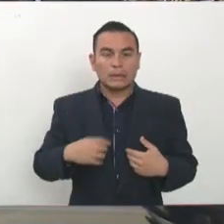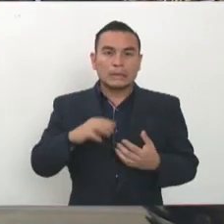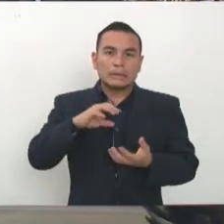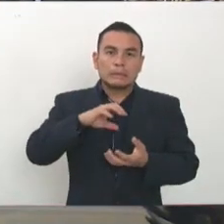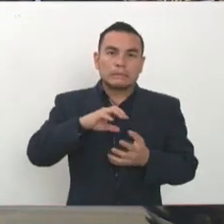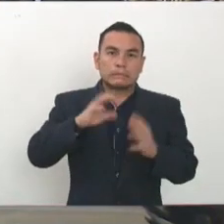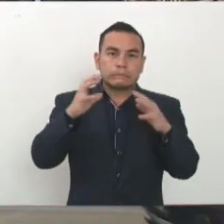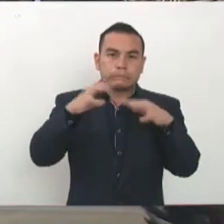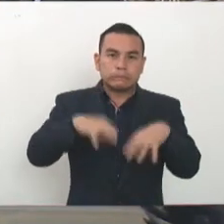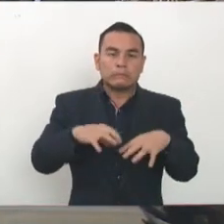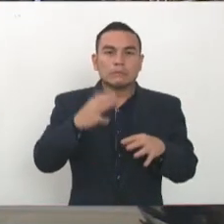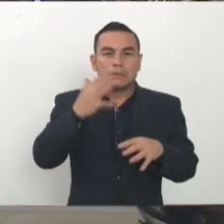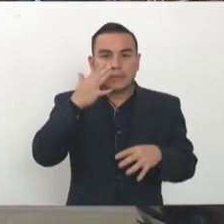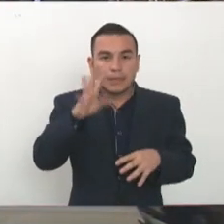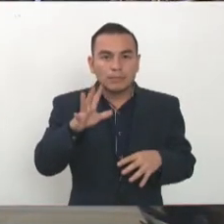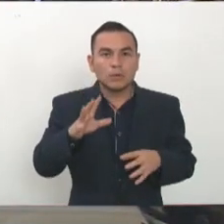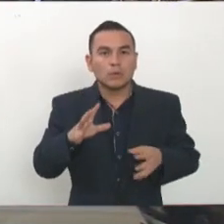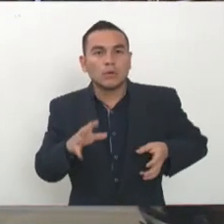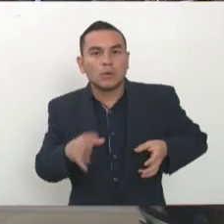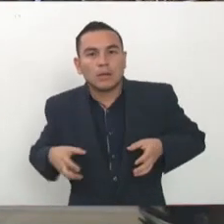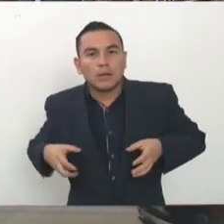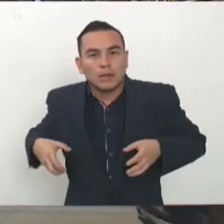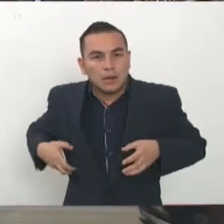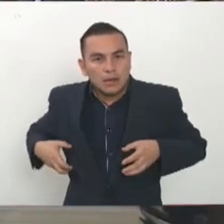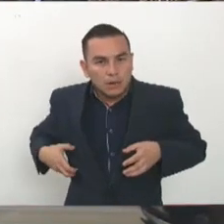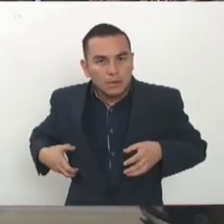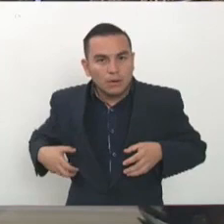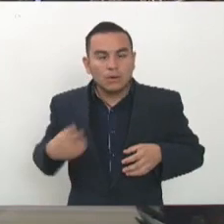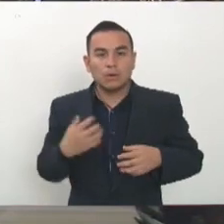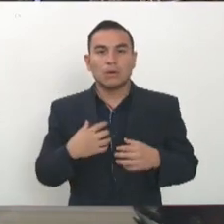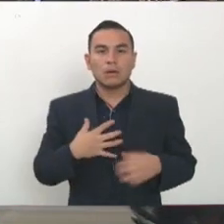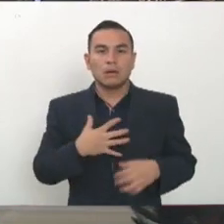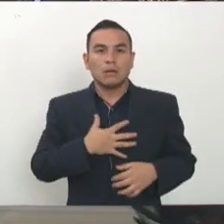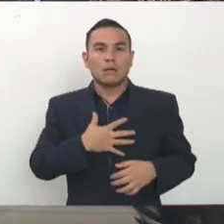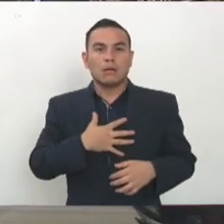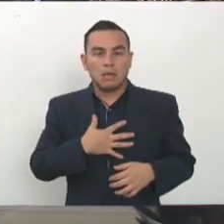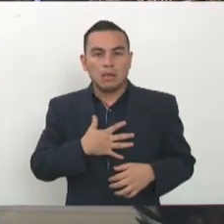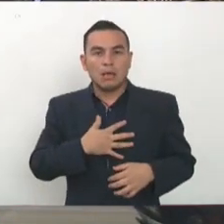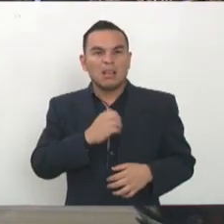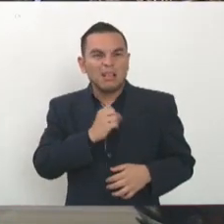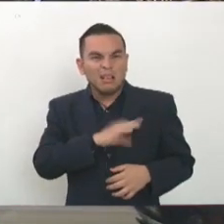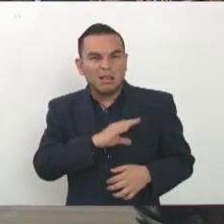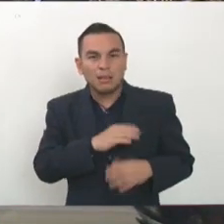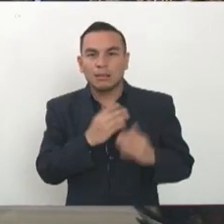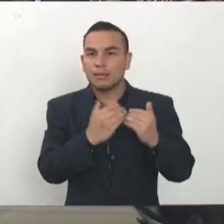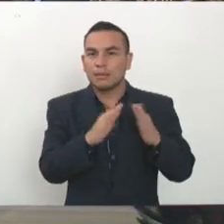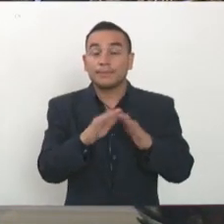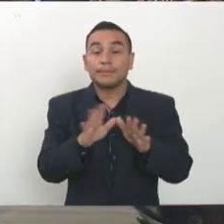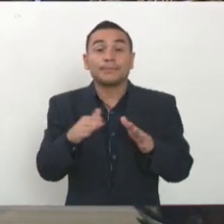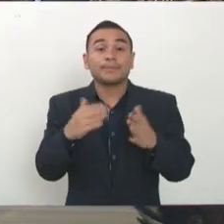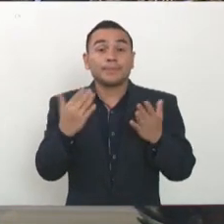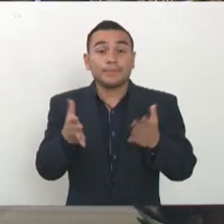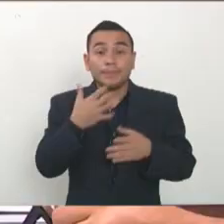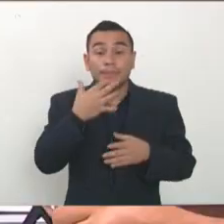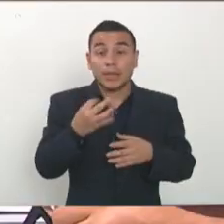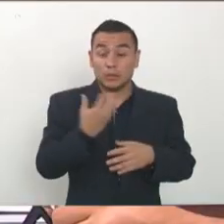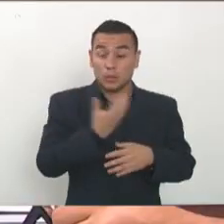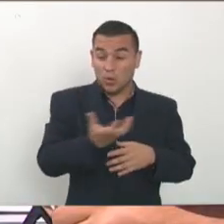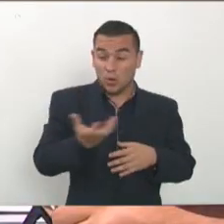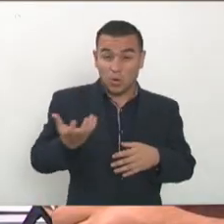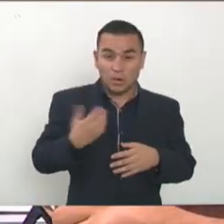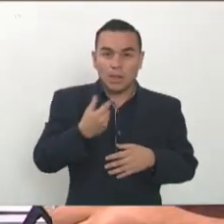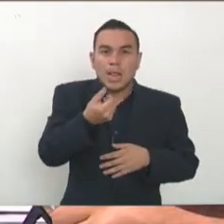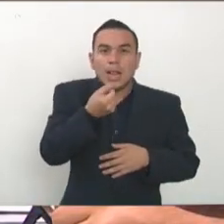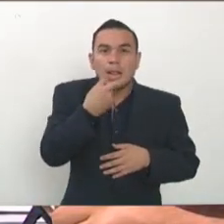el hígado destruye, en fin, otros órganos, el mismo corazón, etc. y entonces la medicina que